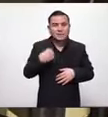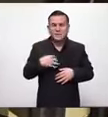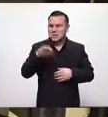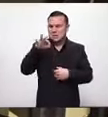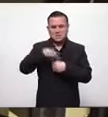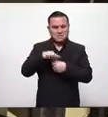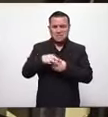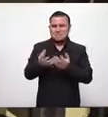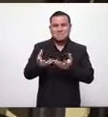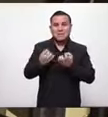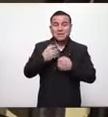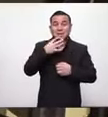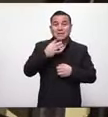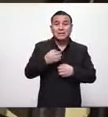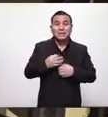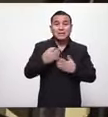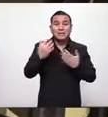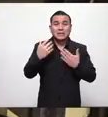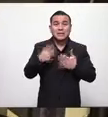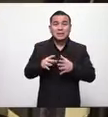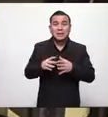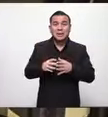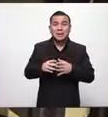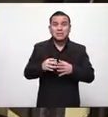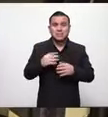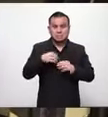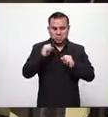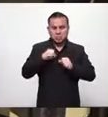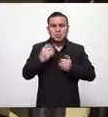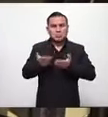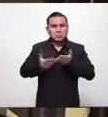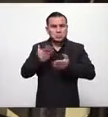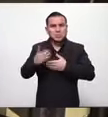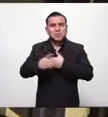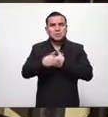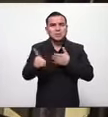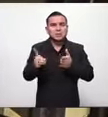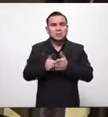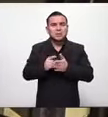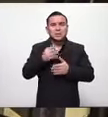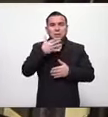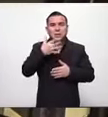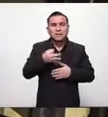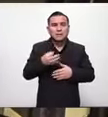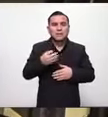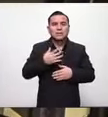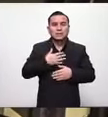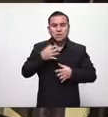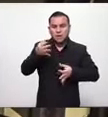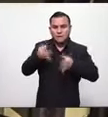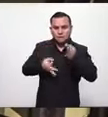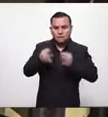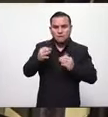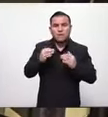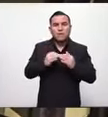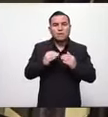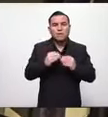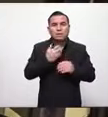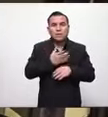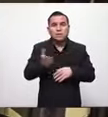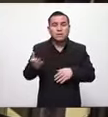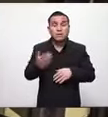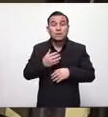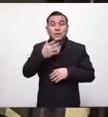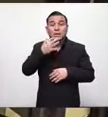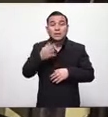un voto si dejo de servirle a mi pueblo como diputada sigo sirviando a mi pueblo como abogado y notario por misericordia